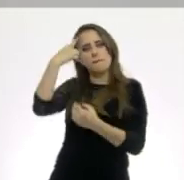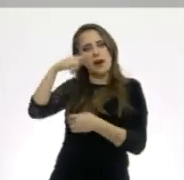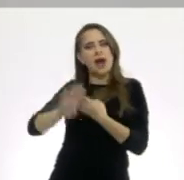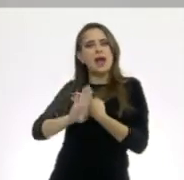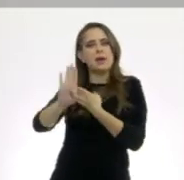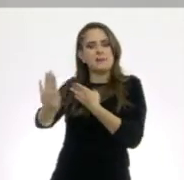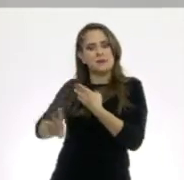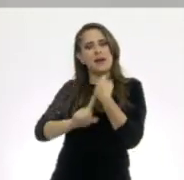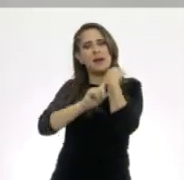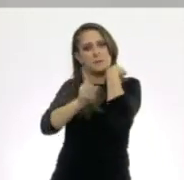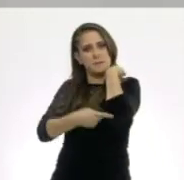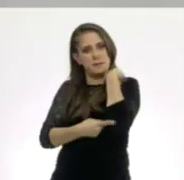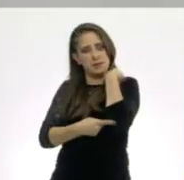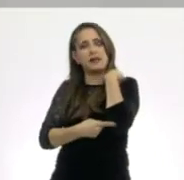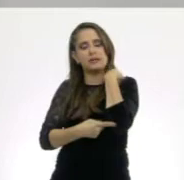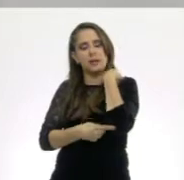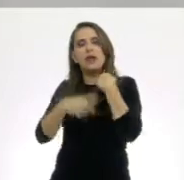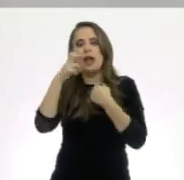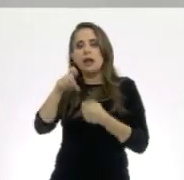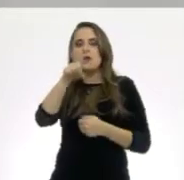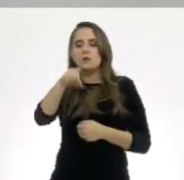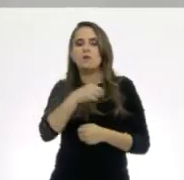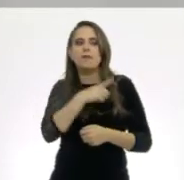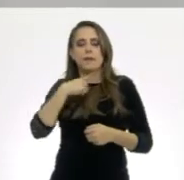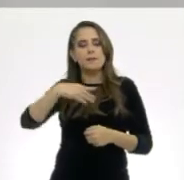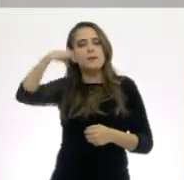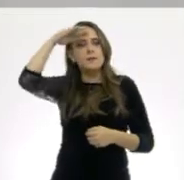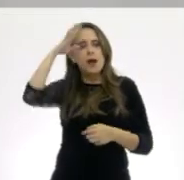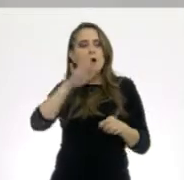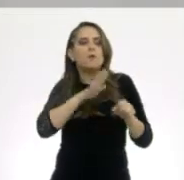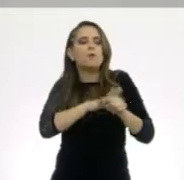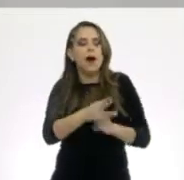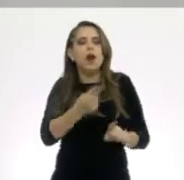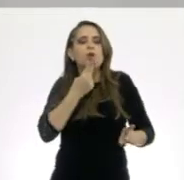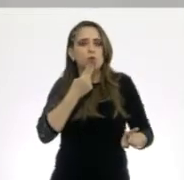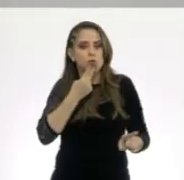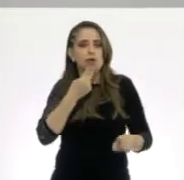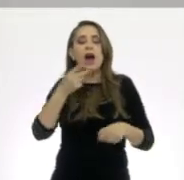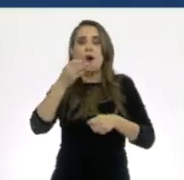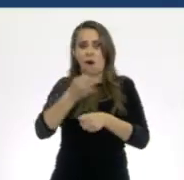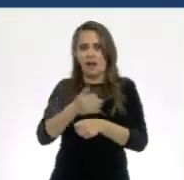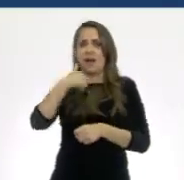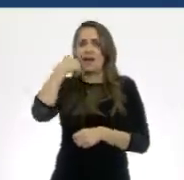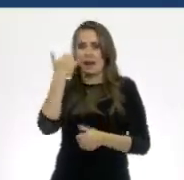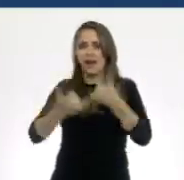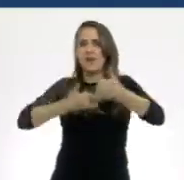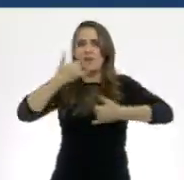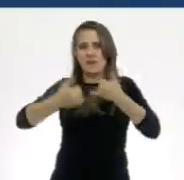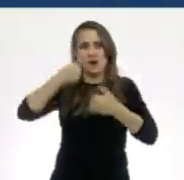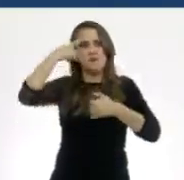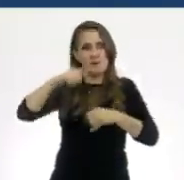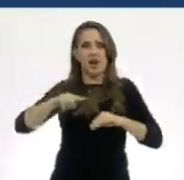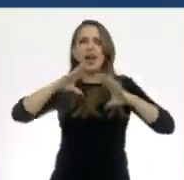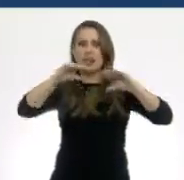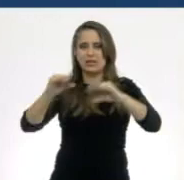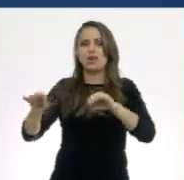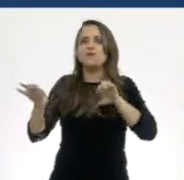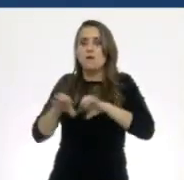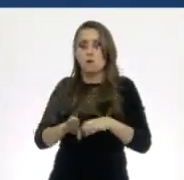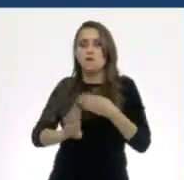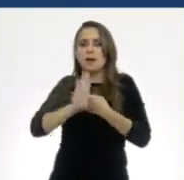en otro juego para recordar con más profundidad los métodos anticonceptivos? ¿Qué les parece todo? Sí, que continúe la